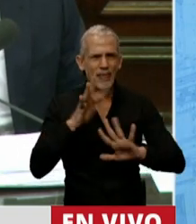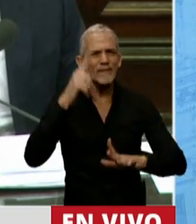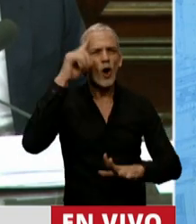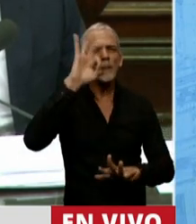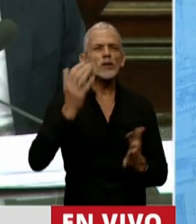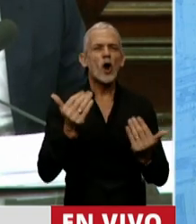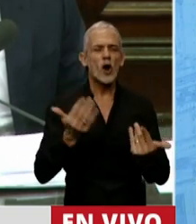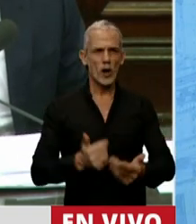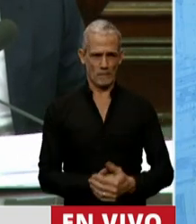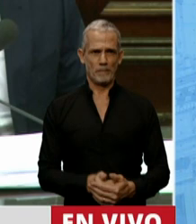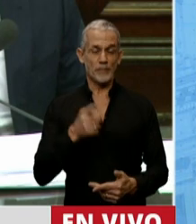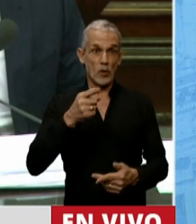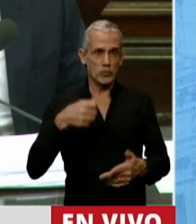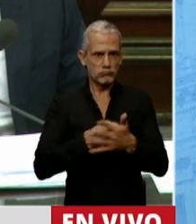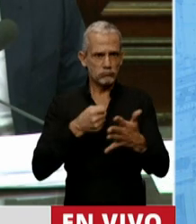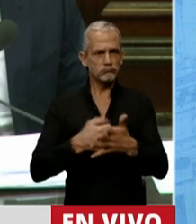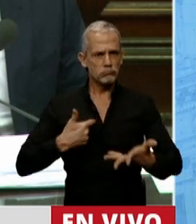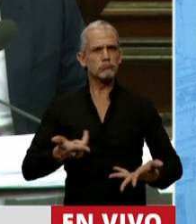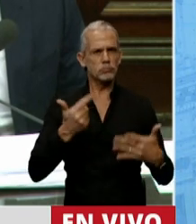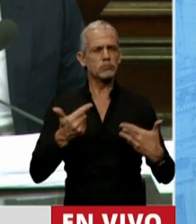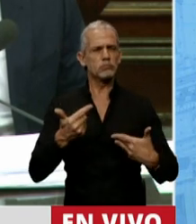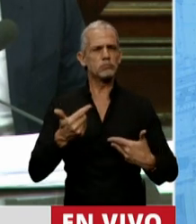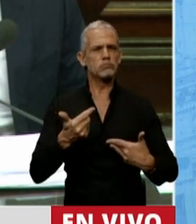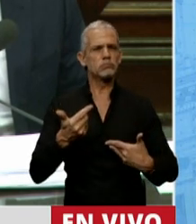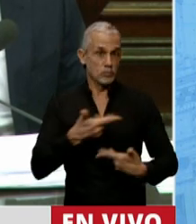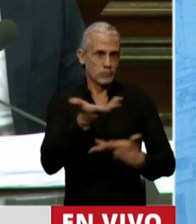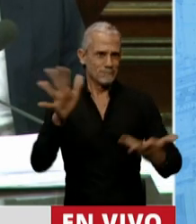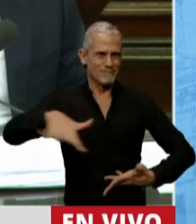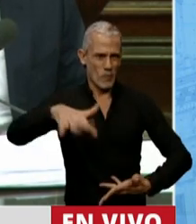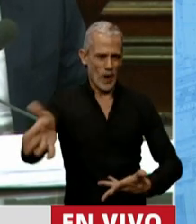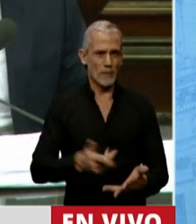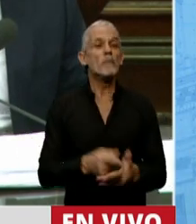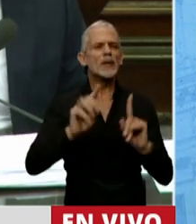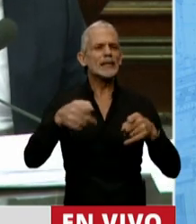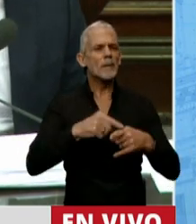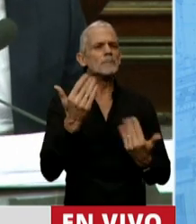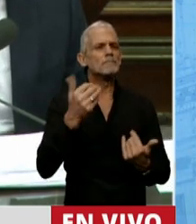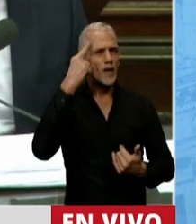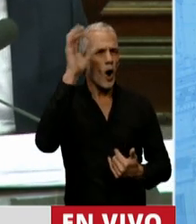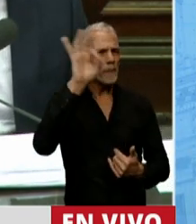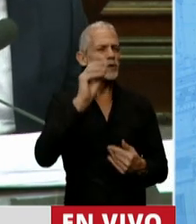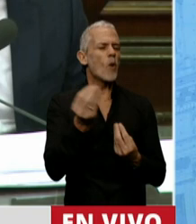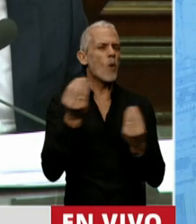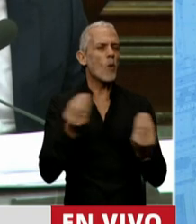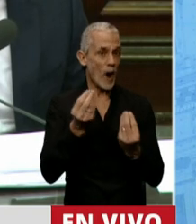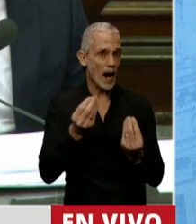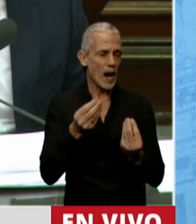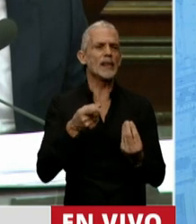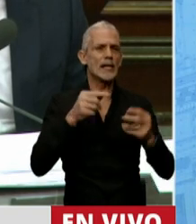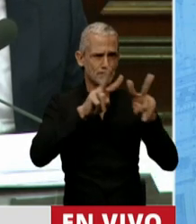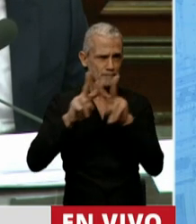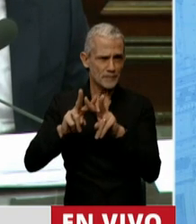opinión como militante, popular y nacional. También quiero saber qué opinión le merece el hecho de que en la plataforma